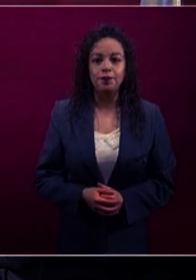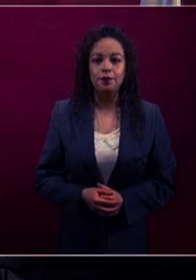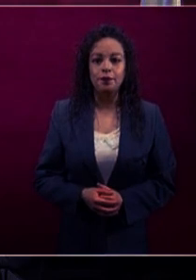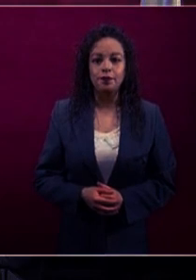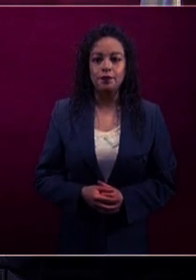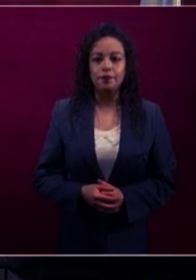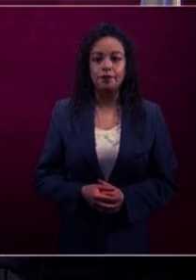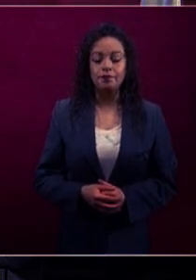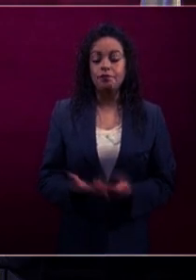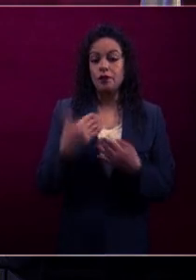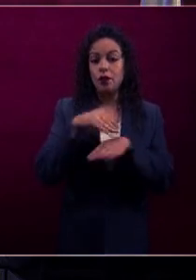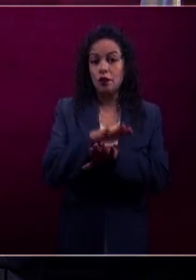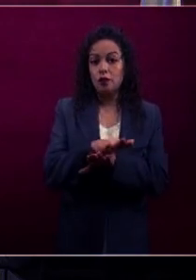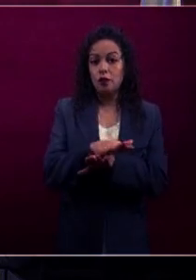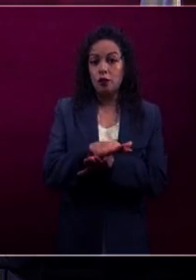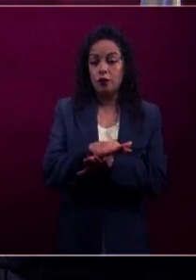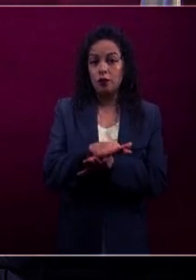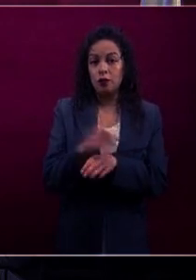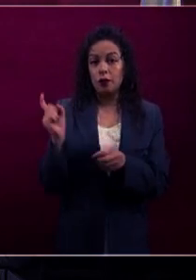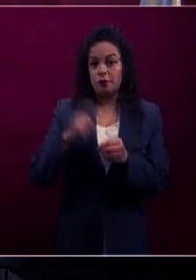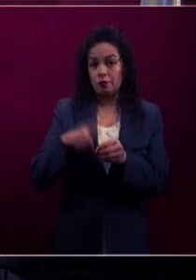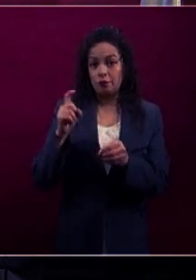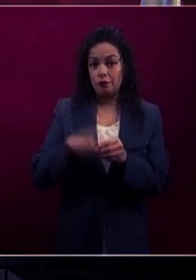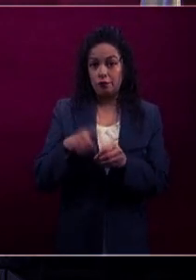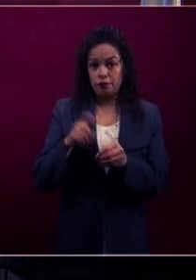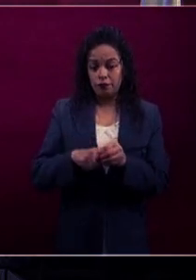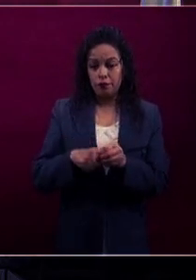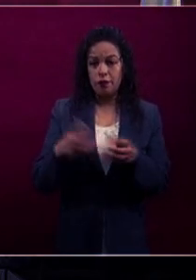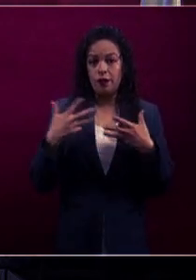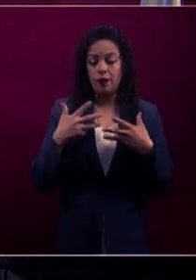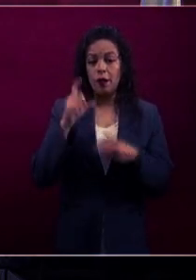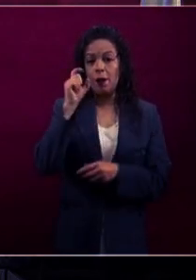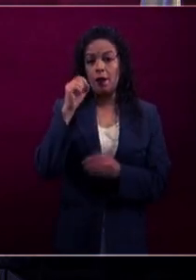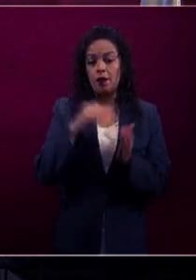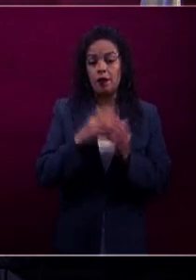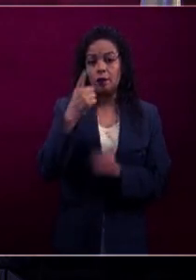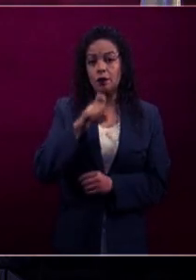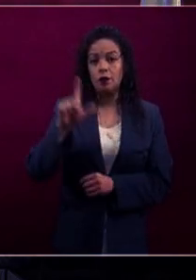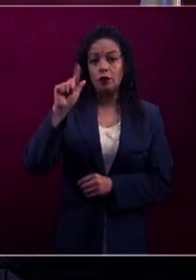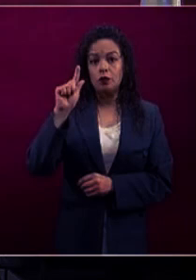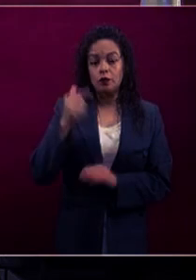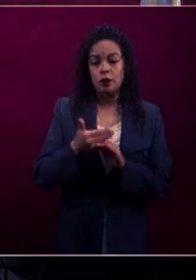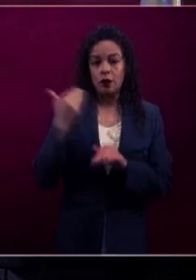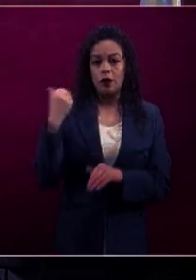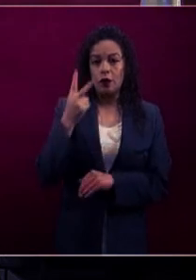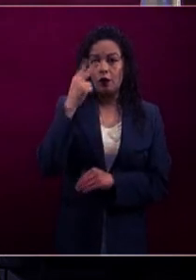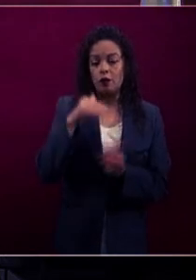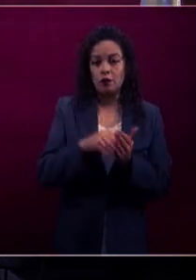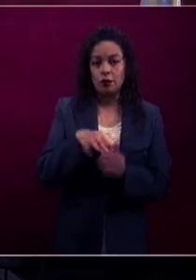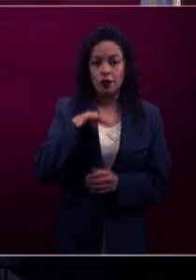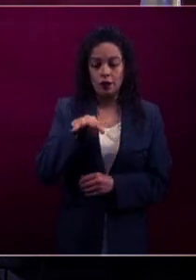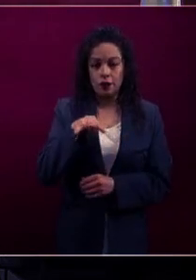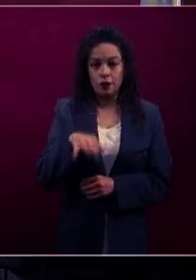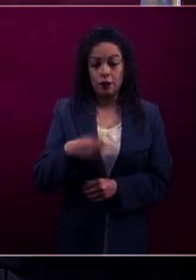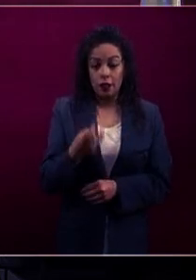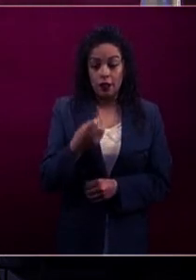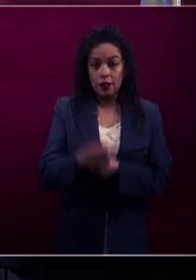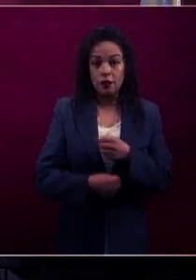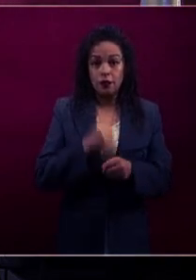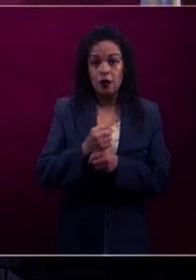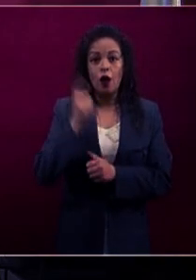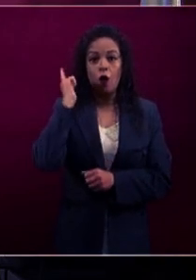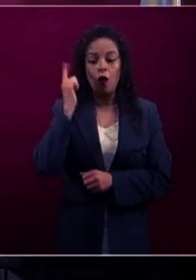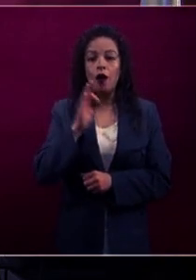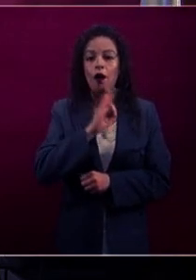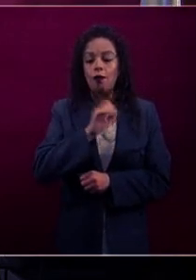reclutamiento, pues en el 2019 se cumplió la meta de 21 mil 170. Para este año tenemos una meta similar. De ello,